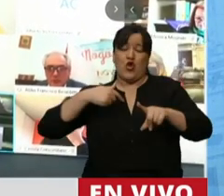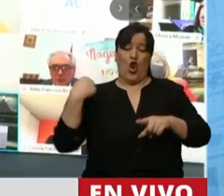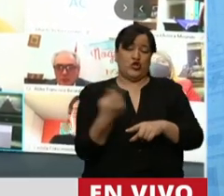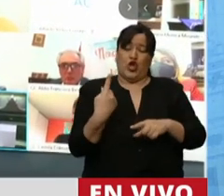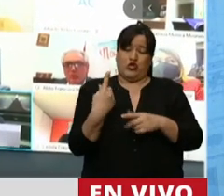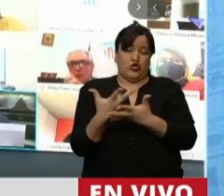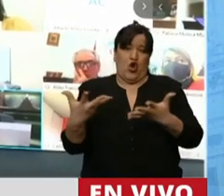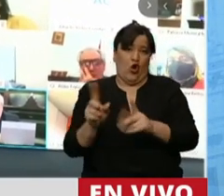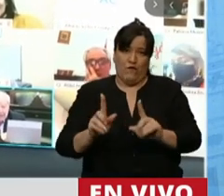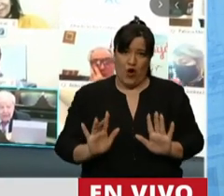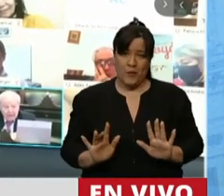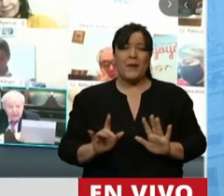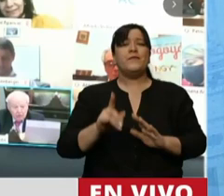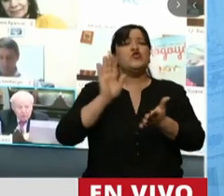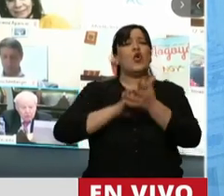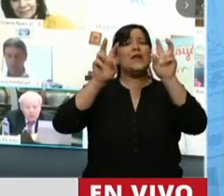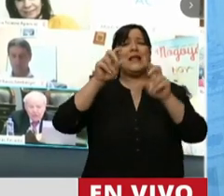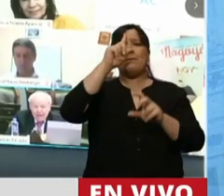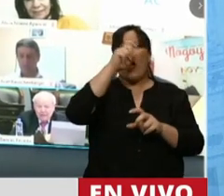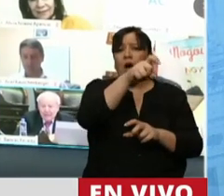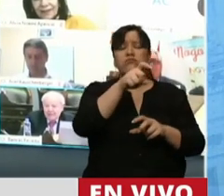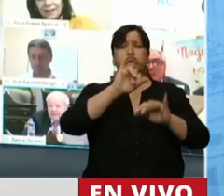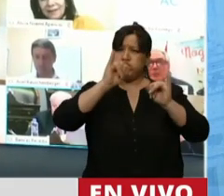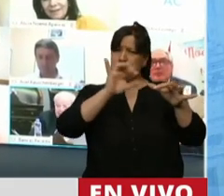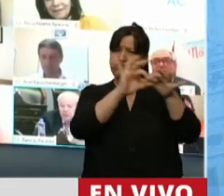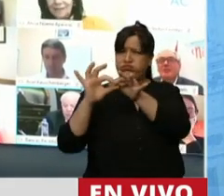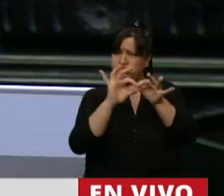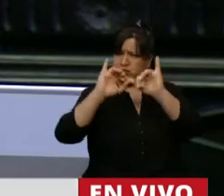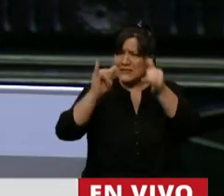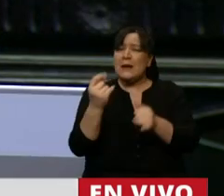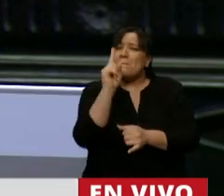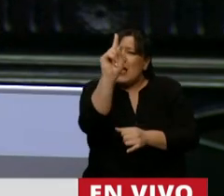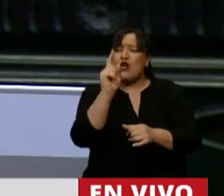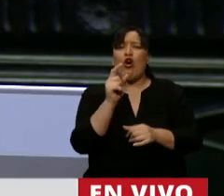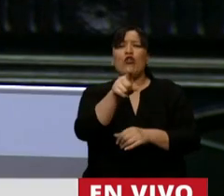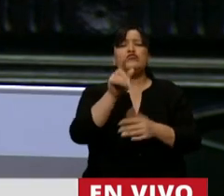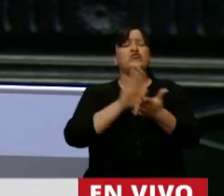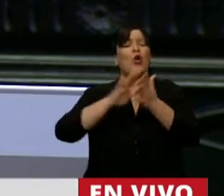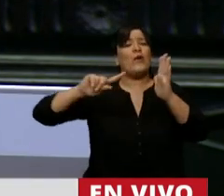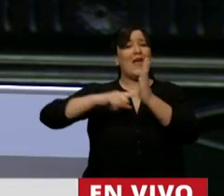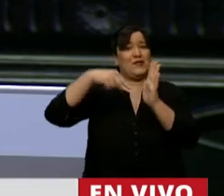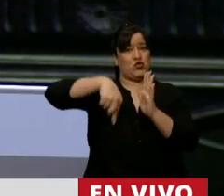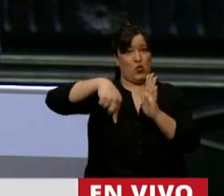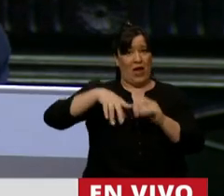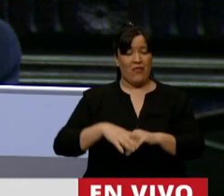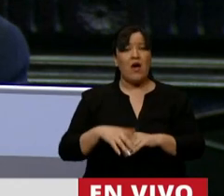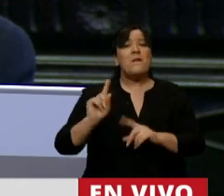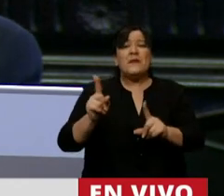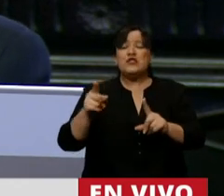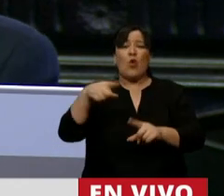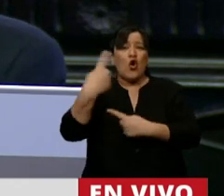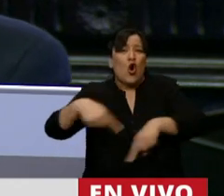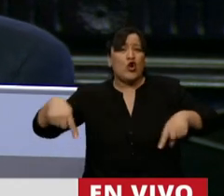Nuestros cuatro gobernadores en el tema sanitario estuvieron totalmente alineados, pese a que en el caso de la Ciudad Autónoma de Buenos Aires, todo lo que ustedes